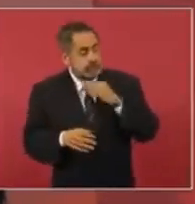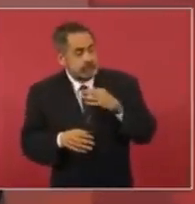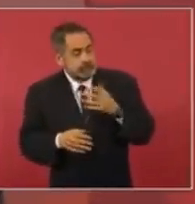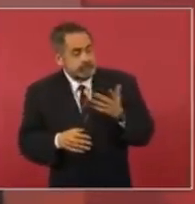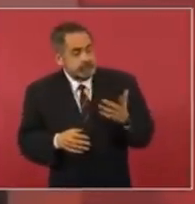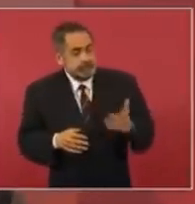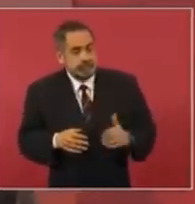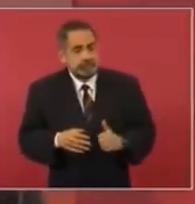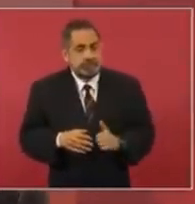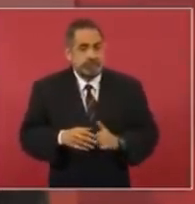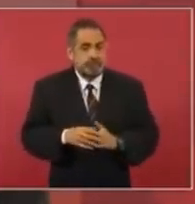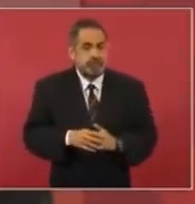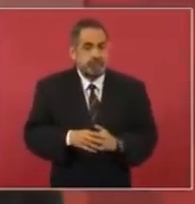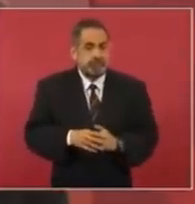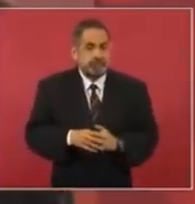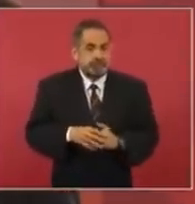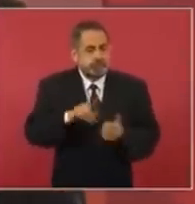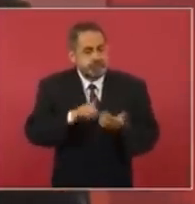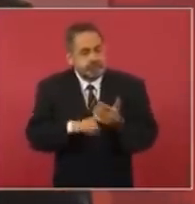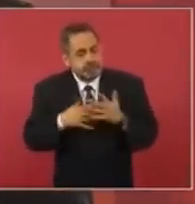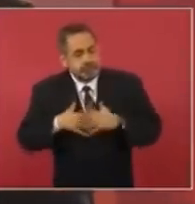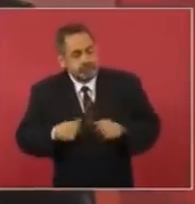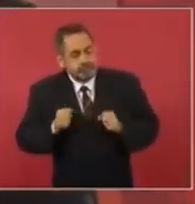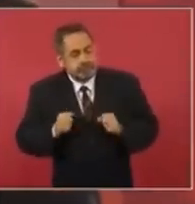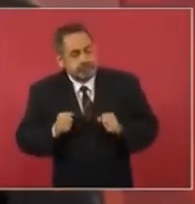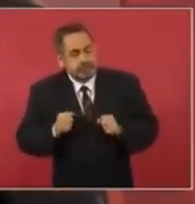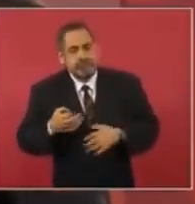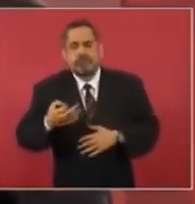de qué tipo. Y sí,